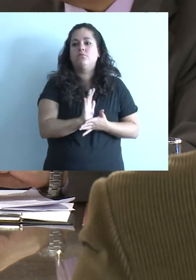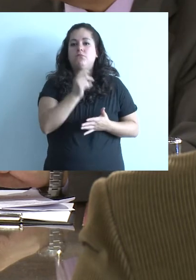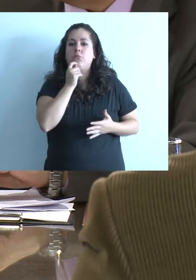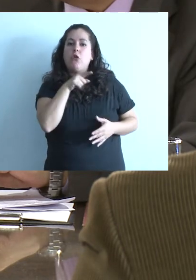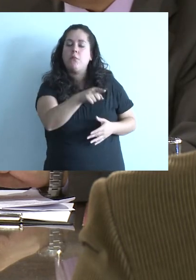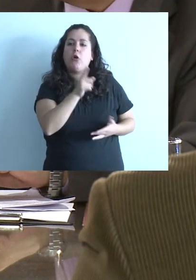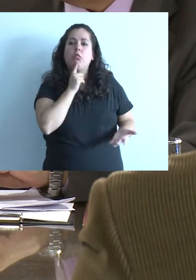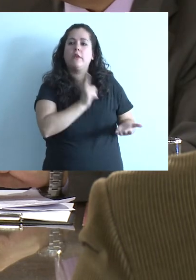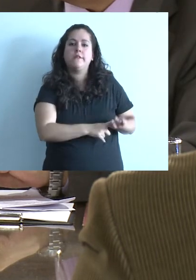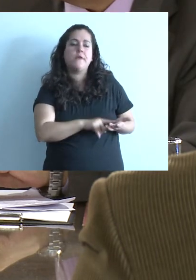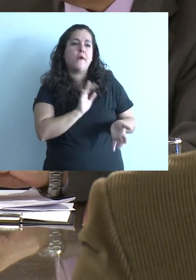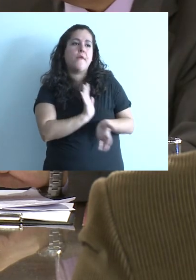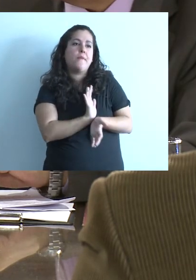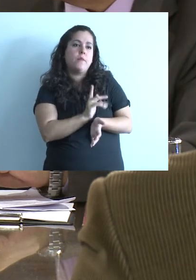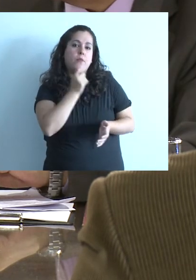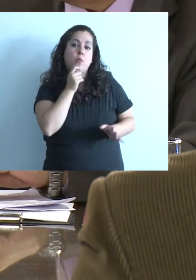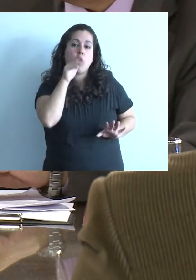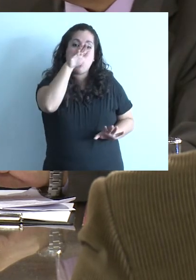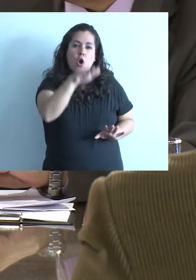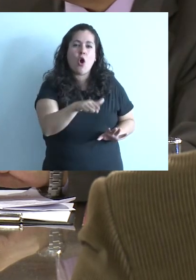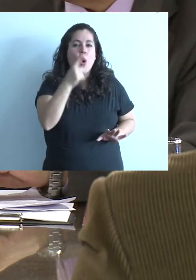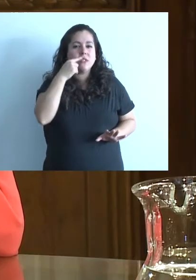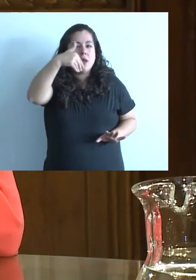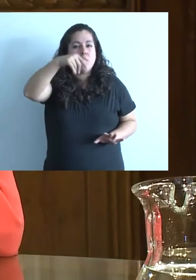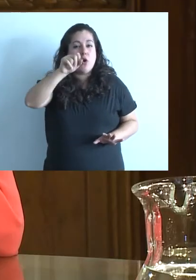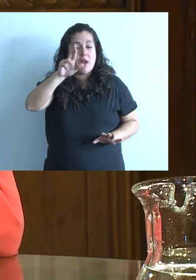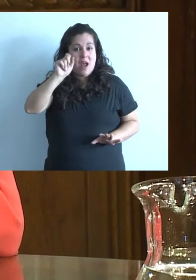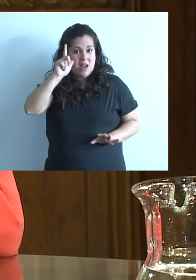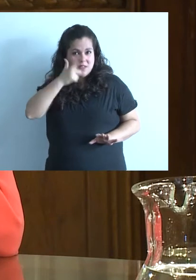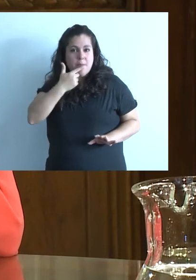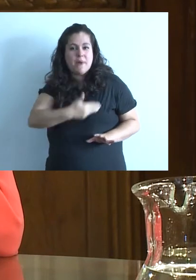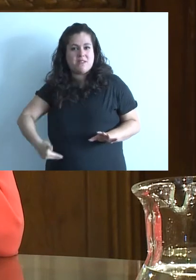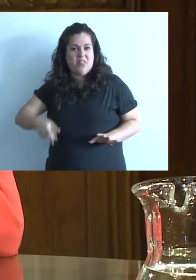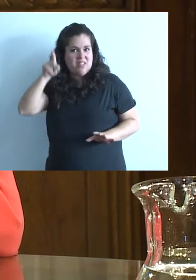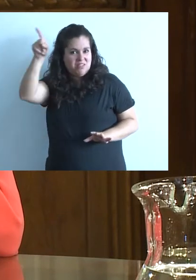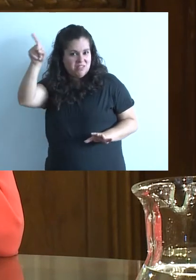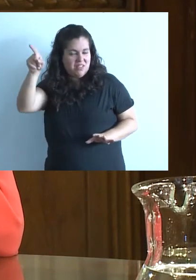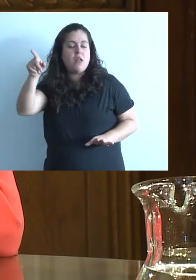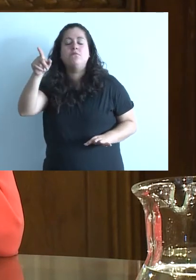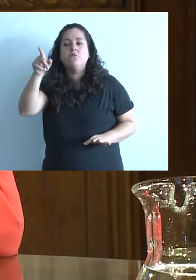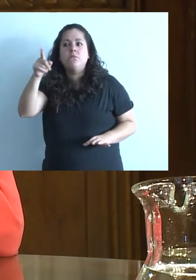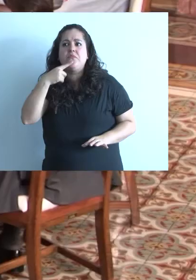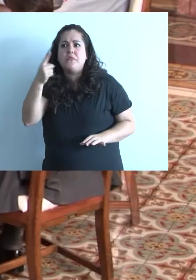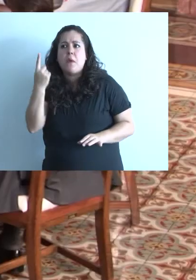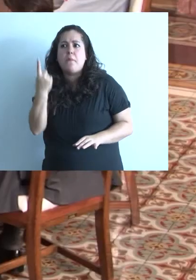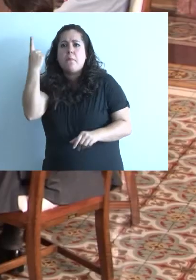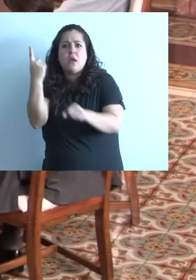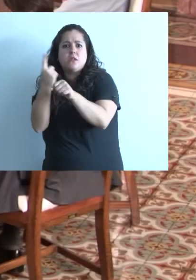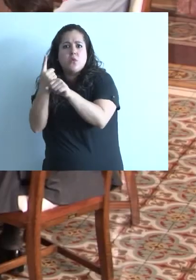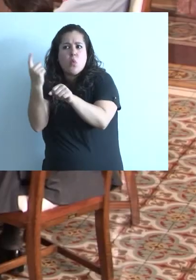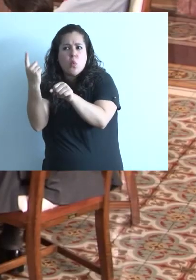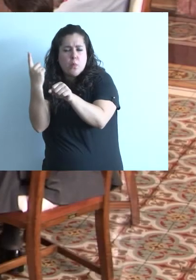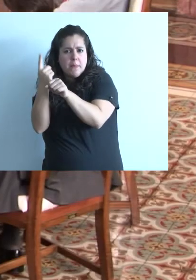de haber determinado que el pequeño Evito Morales, que no pudo aprobar el primer grado de la escuela